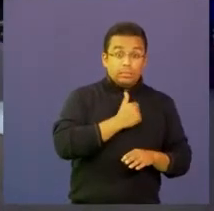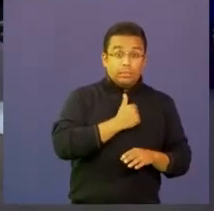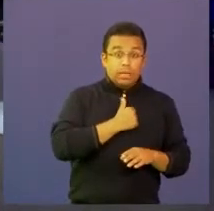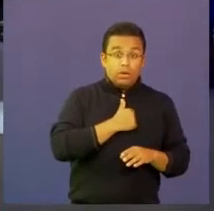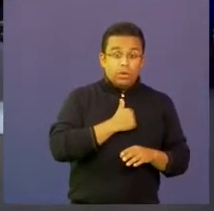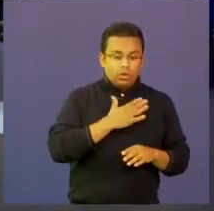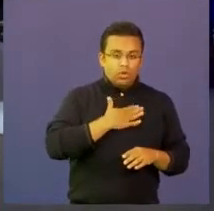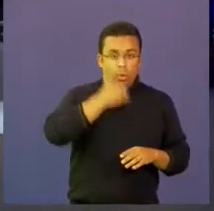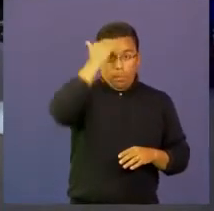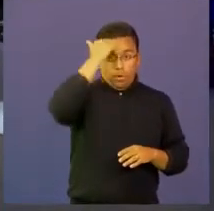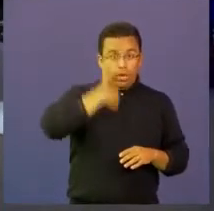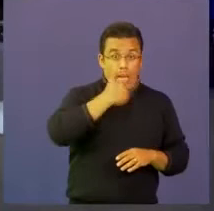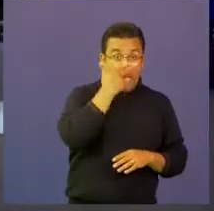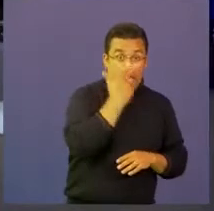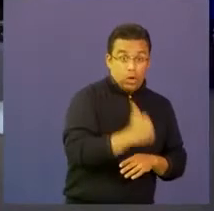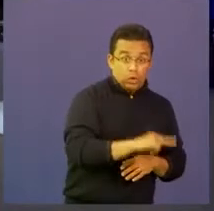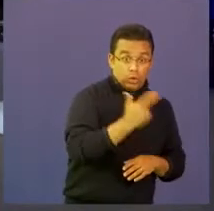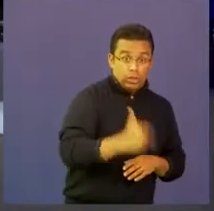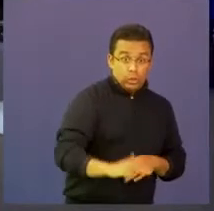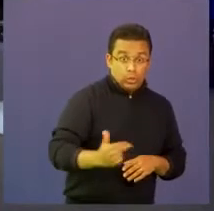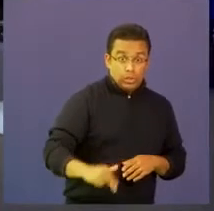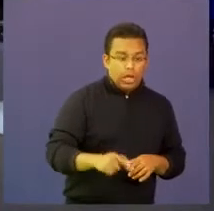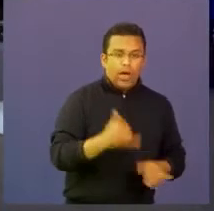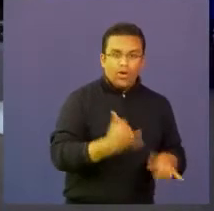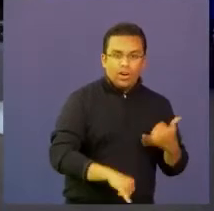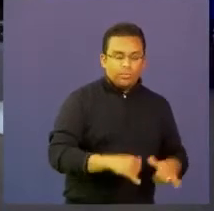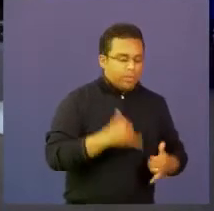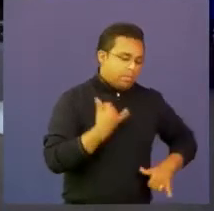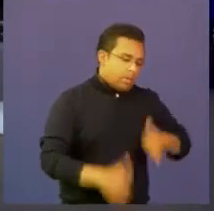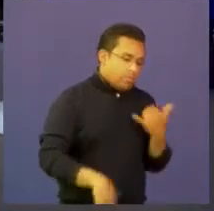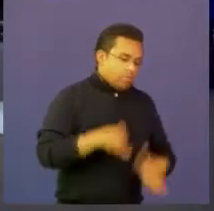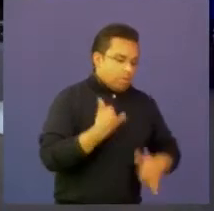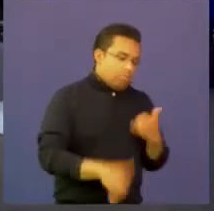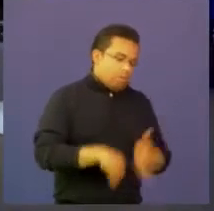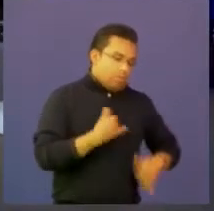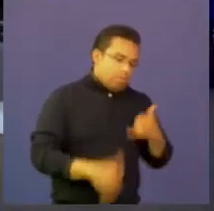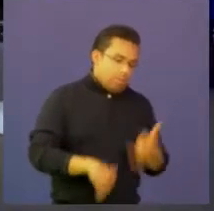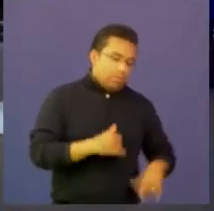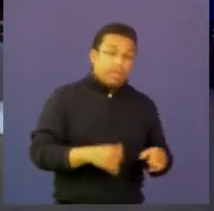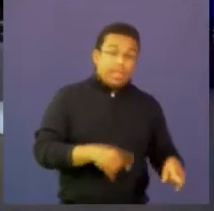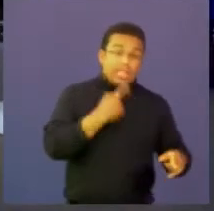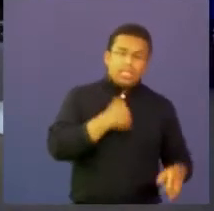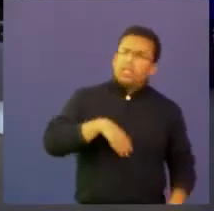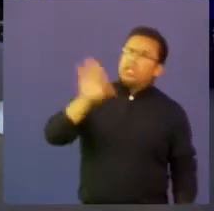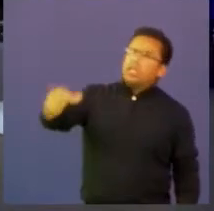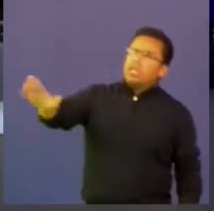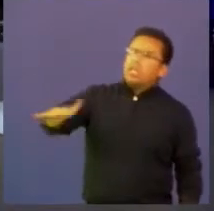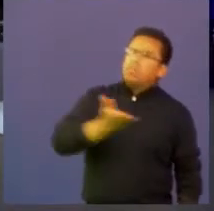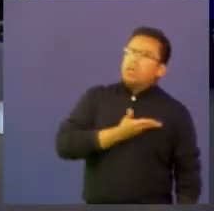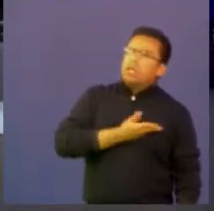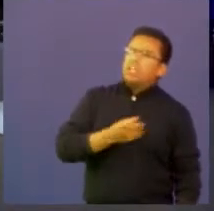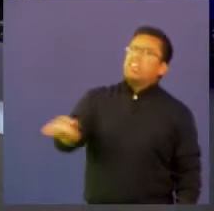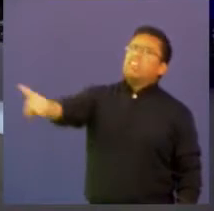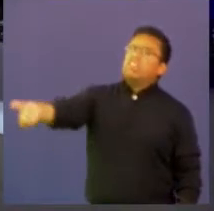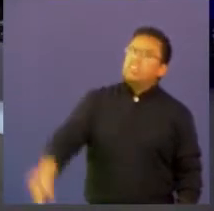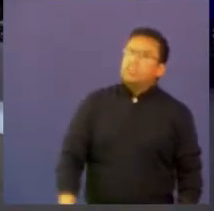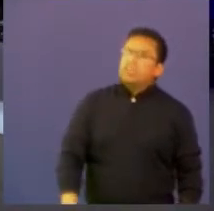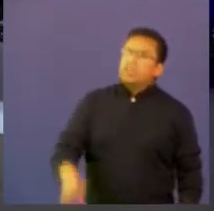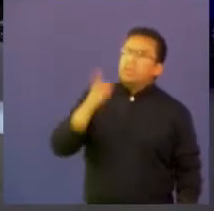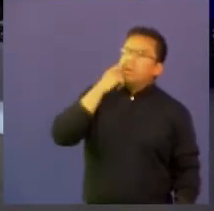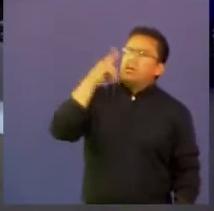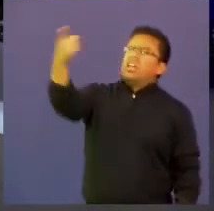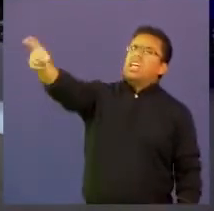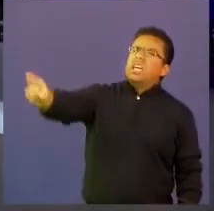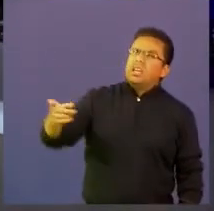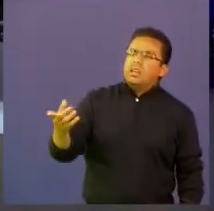hijos porque los hijos al jugar comienzan a hacer preguntas al profesor papi mami ¿qué es eso? ¿qué significa esto?